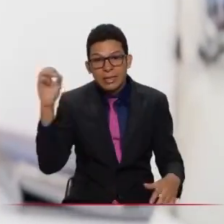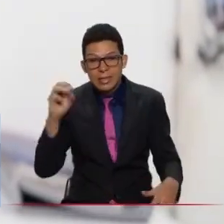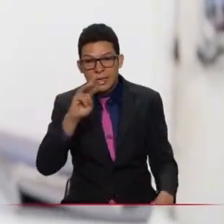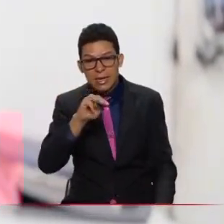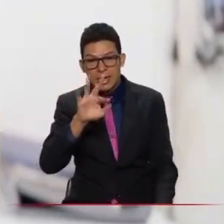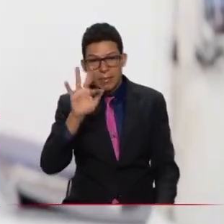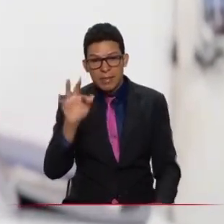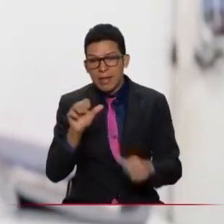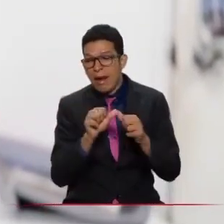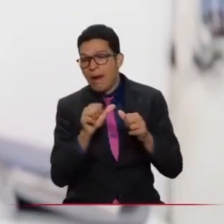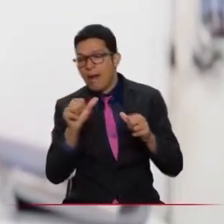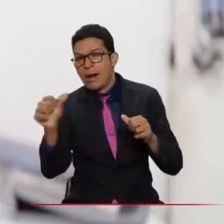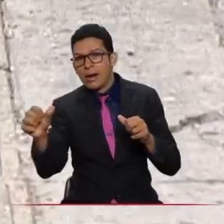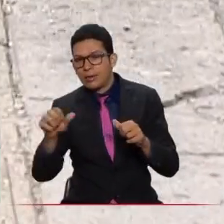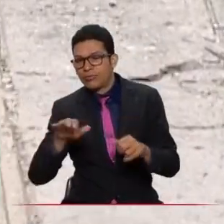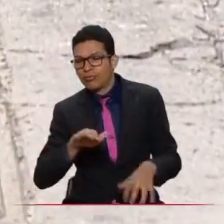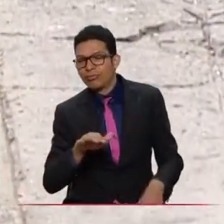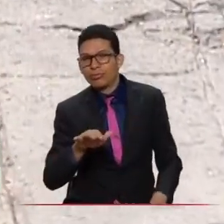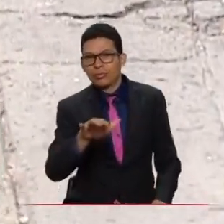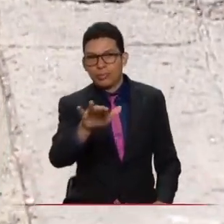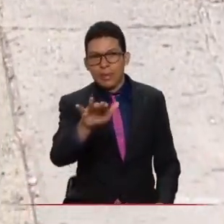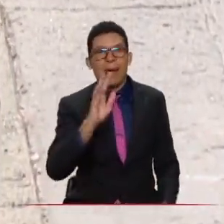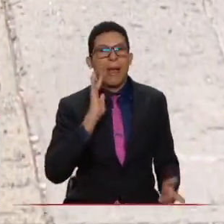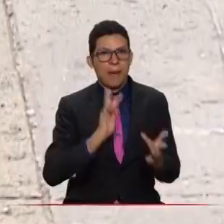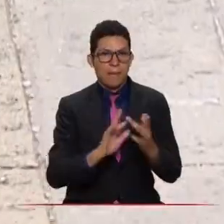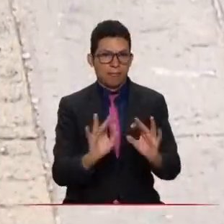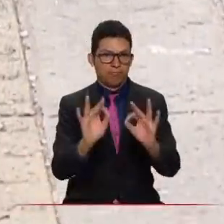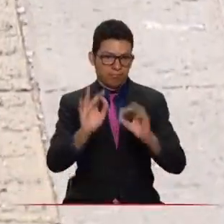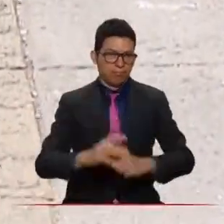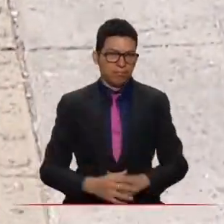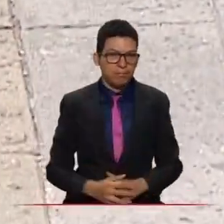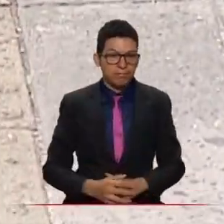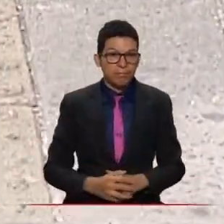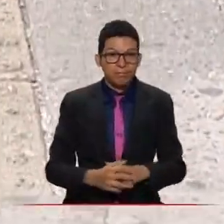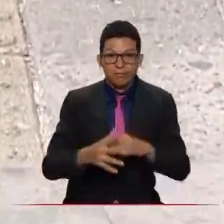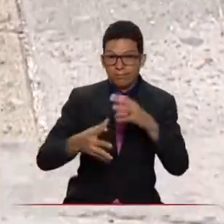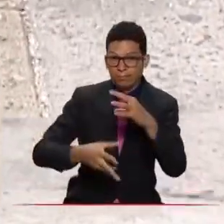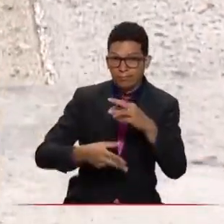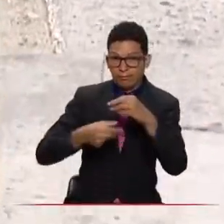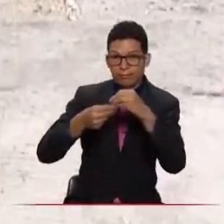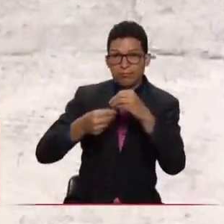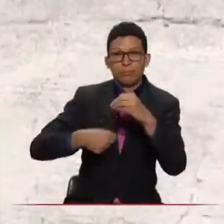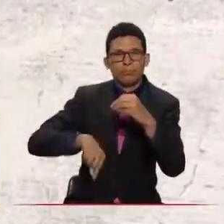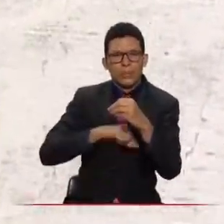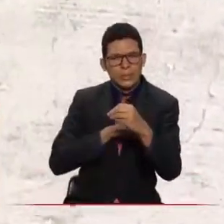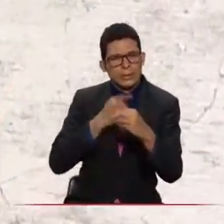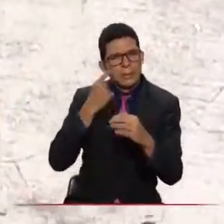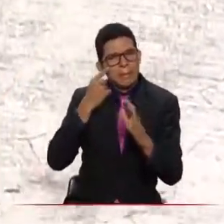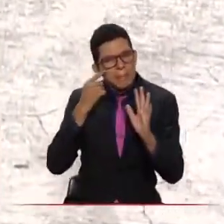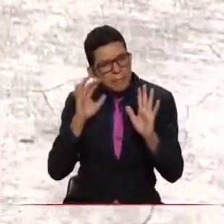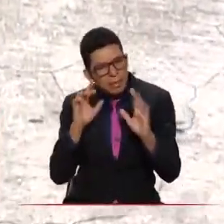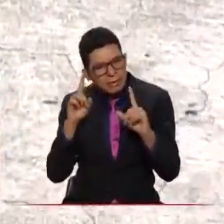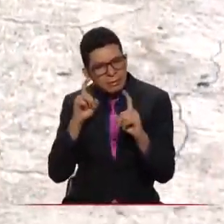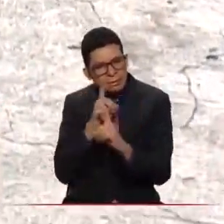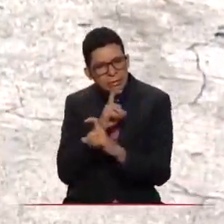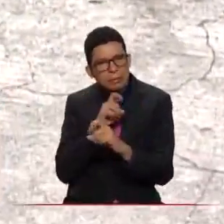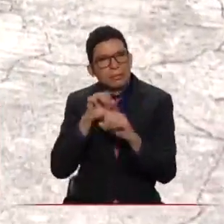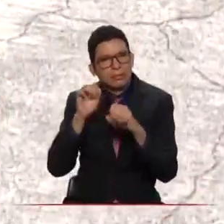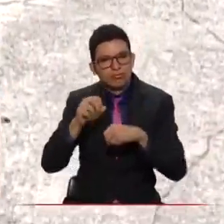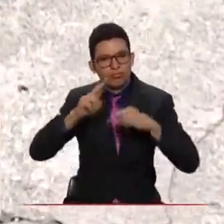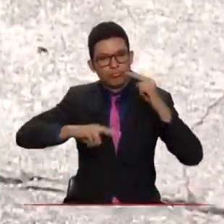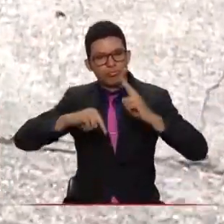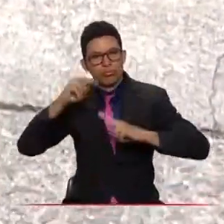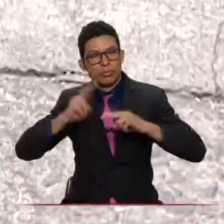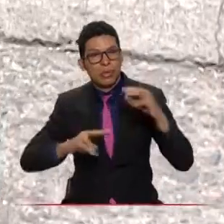lineales de andenes con estos criterios. Adicionalmente, estamos estudiando la posibilidad de realizar obras